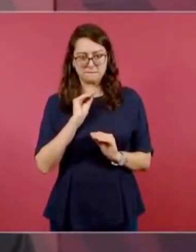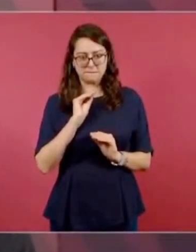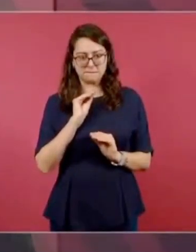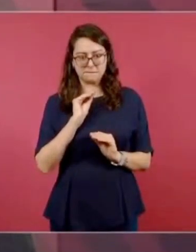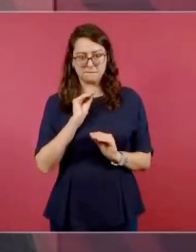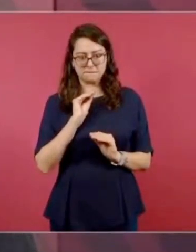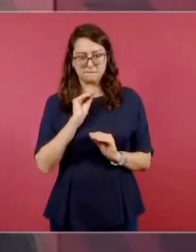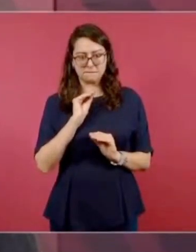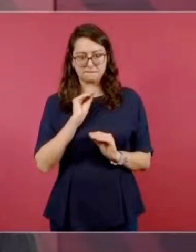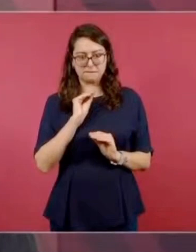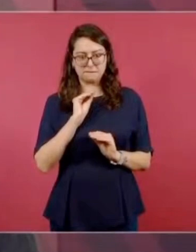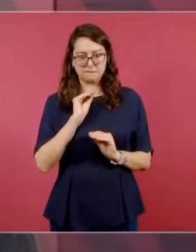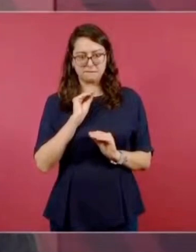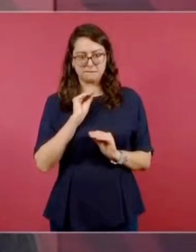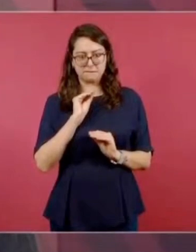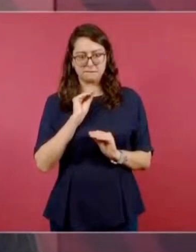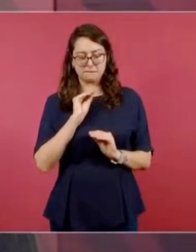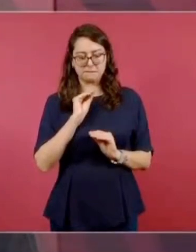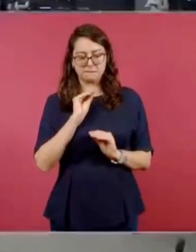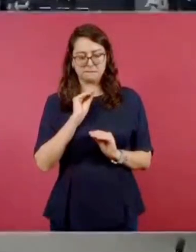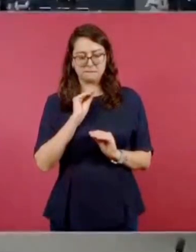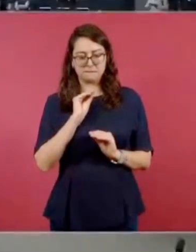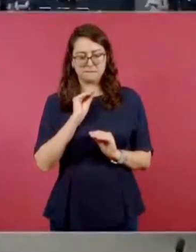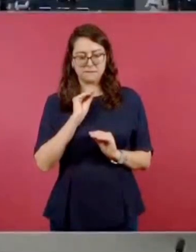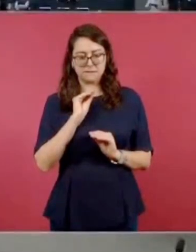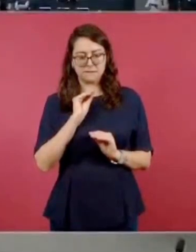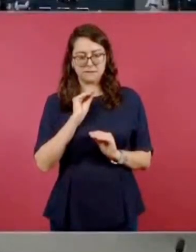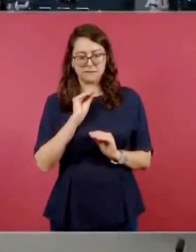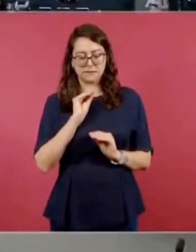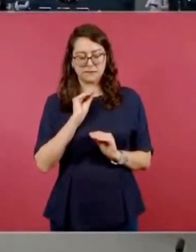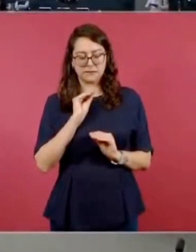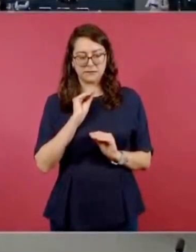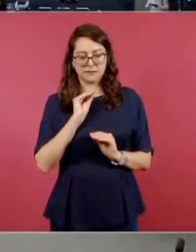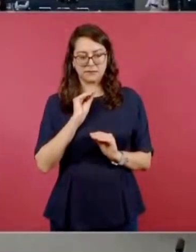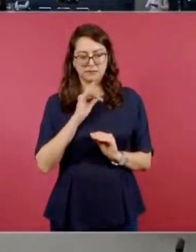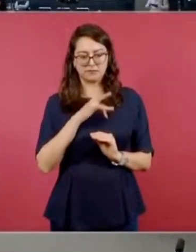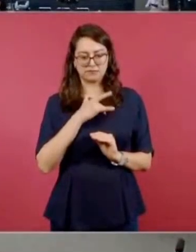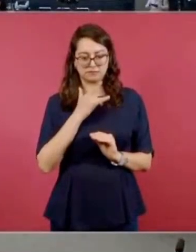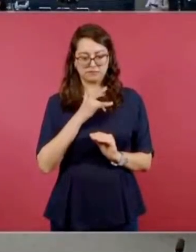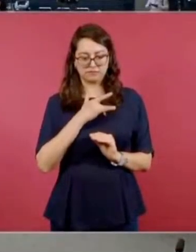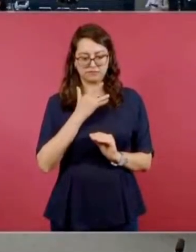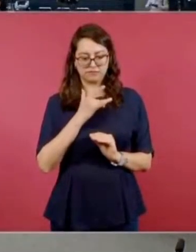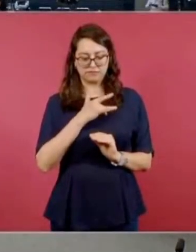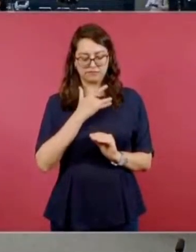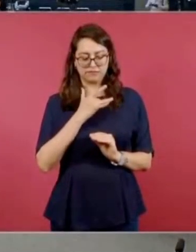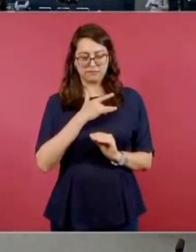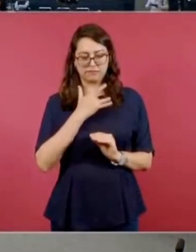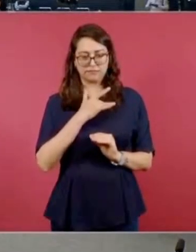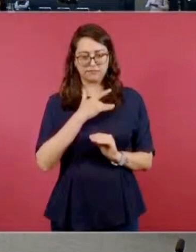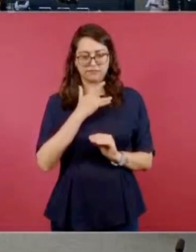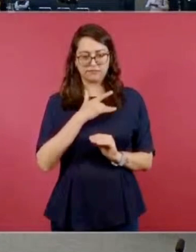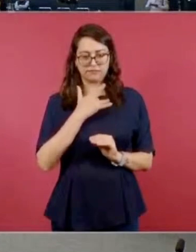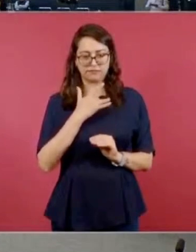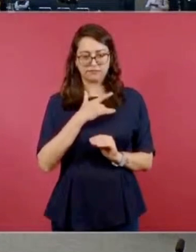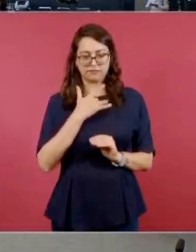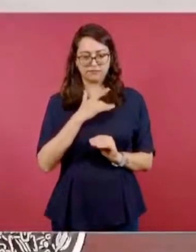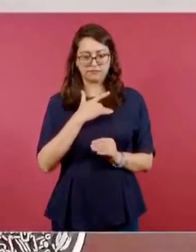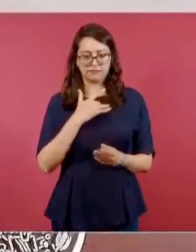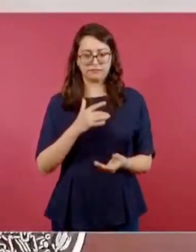tamborileo de sus dedos sobre unos